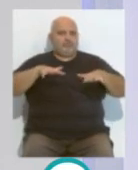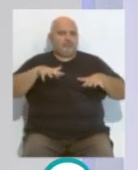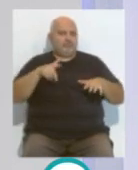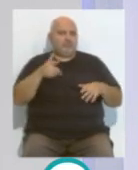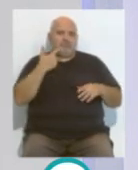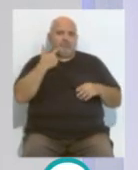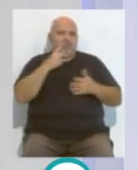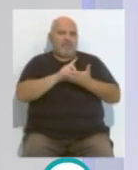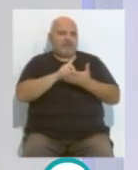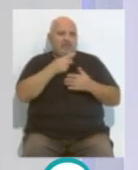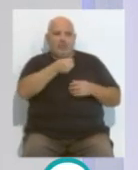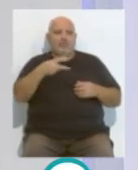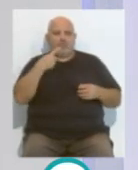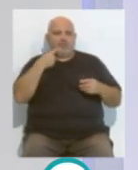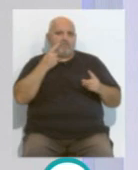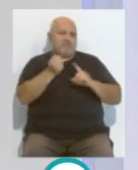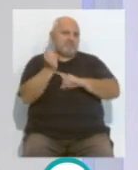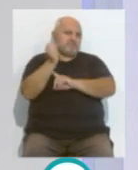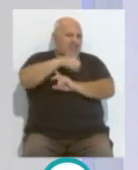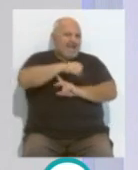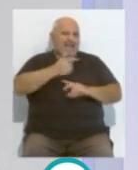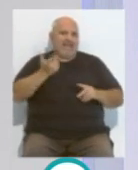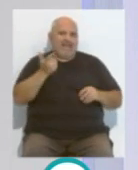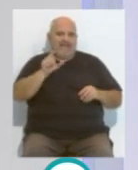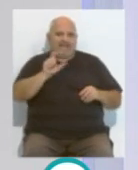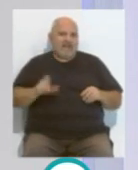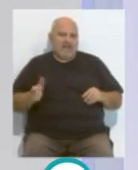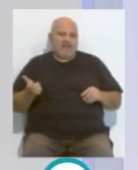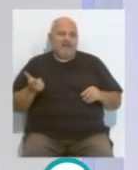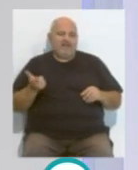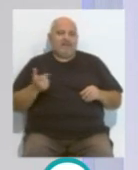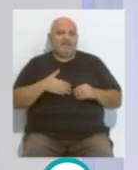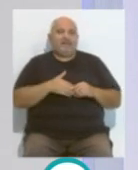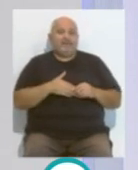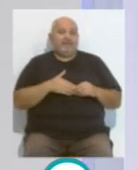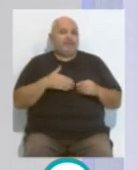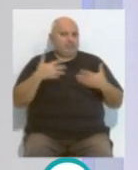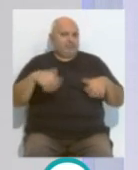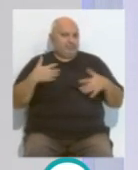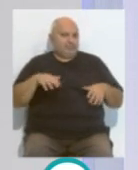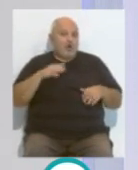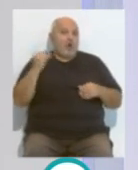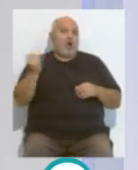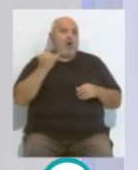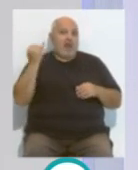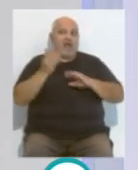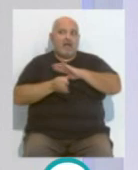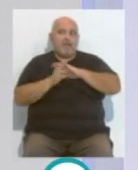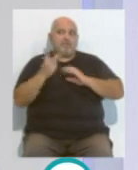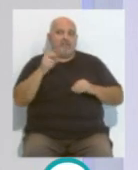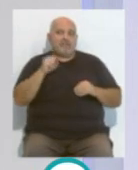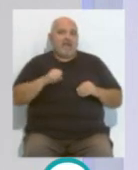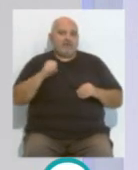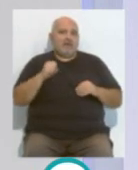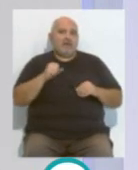que los datos hablan por sí solos y creo que nunca hemos visto nada igual es tremendo ojalá siga así 20 años